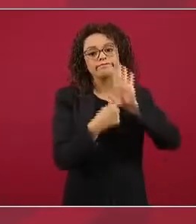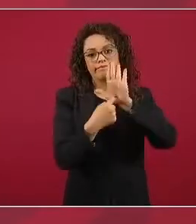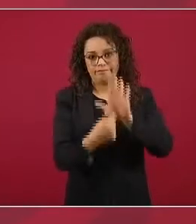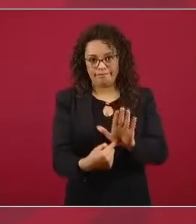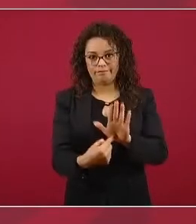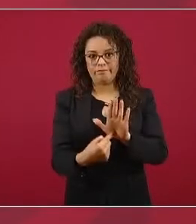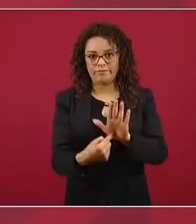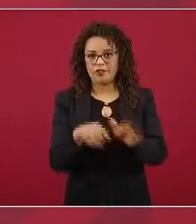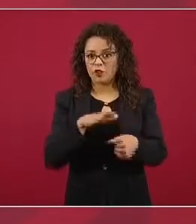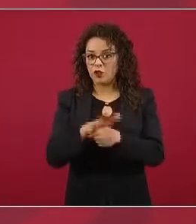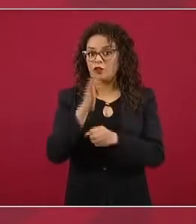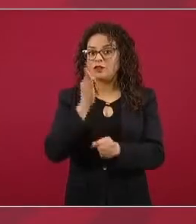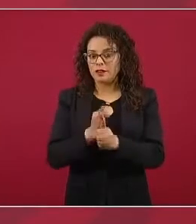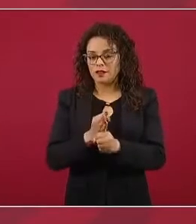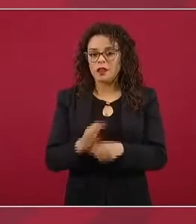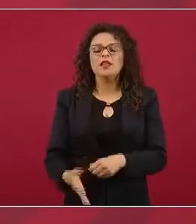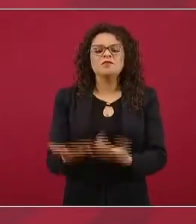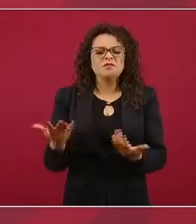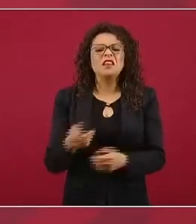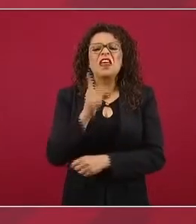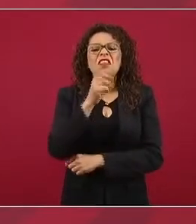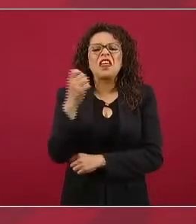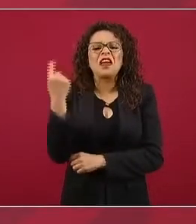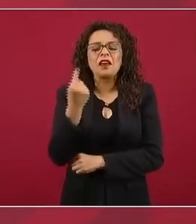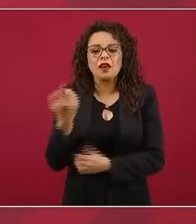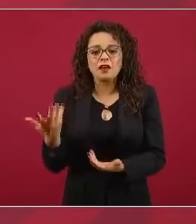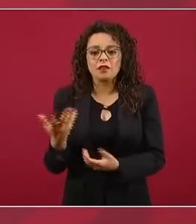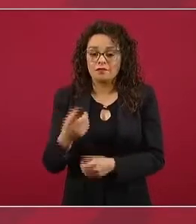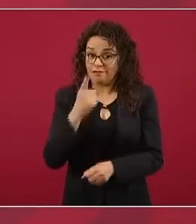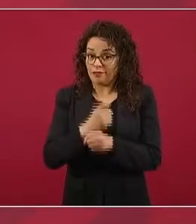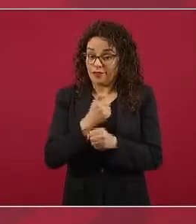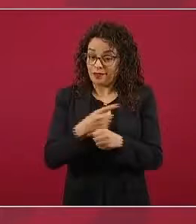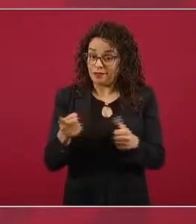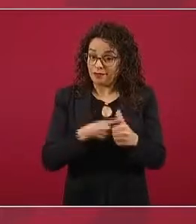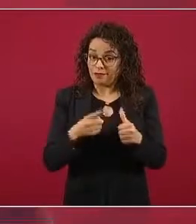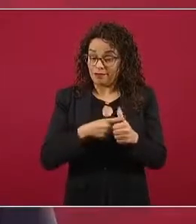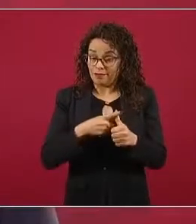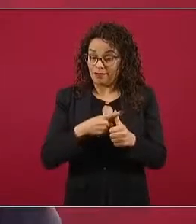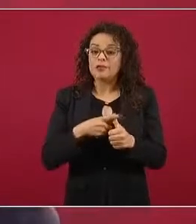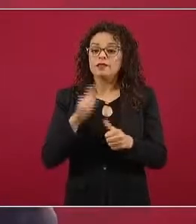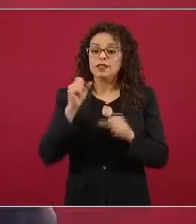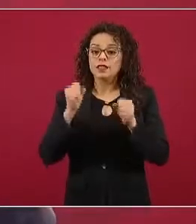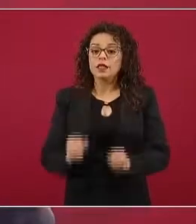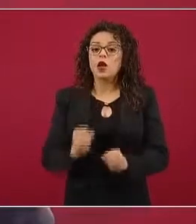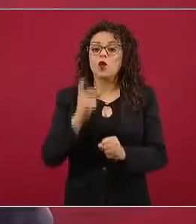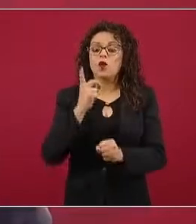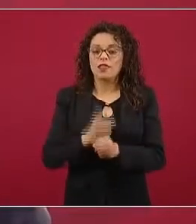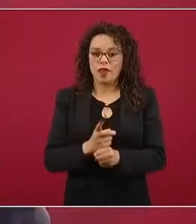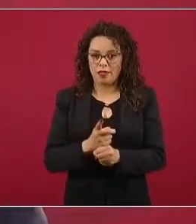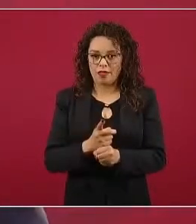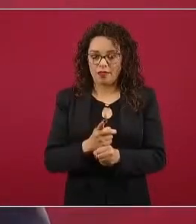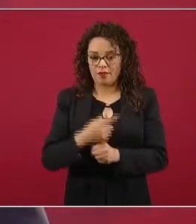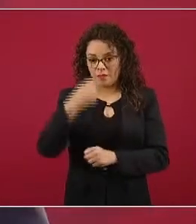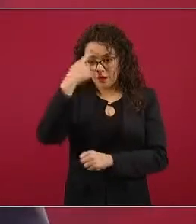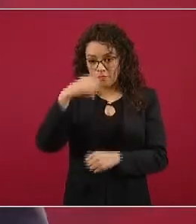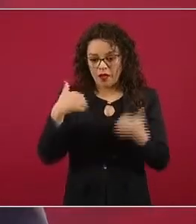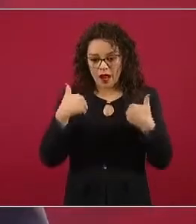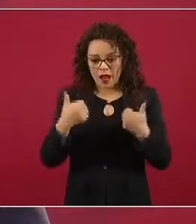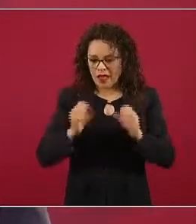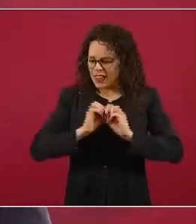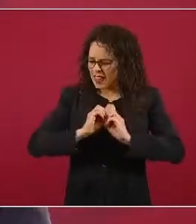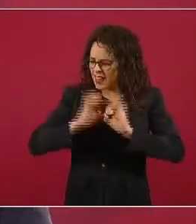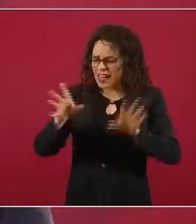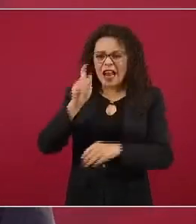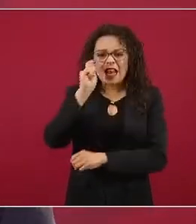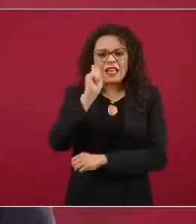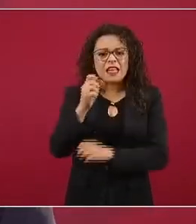nuevamente en primer lugar, de seguridad, de seguridad. Para que se ubique claramente qué quiere decir seguridad,